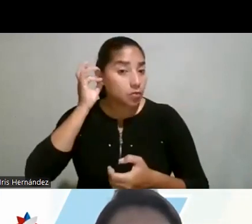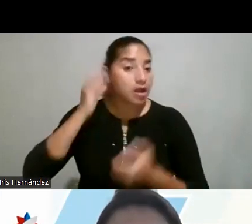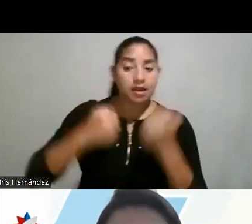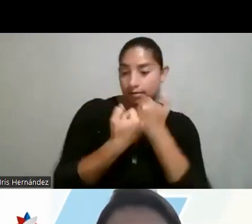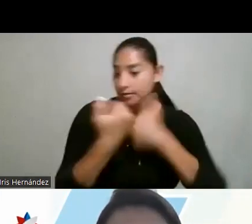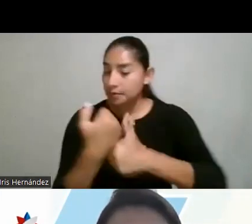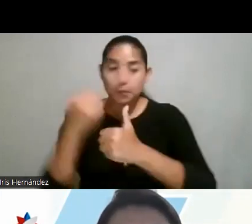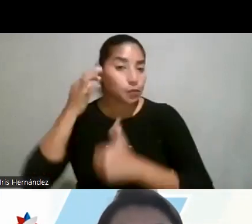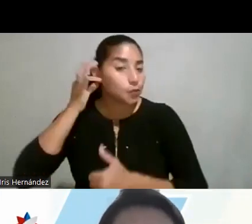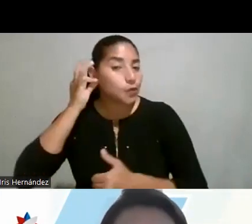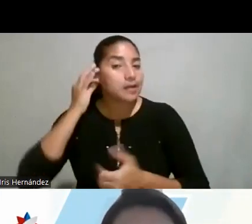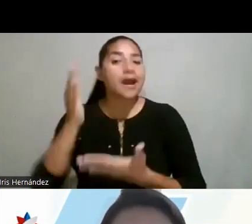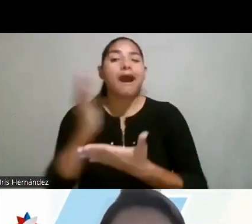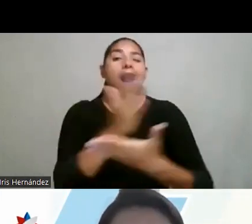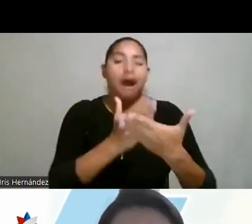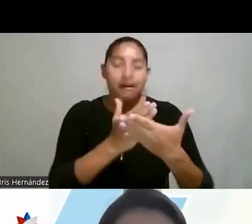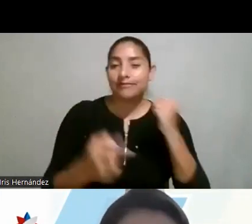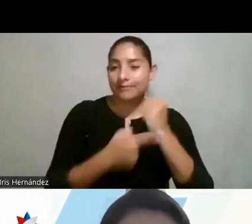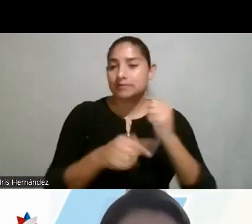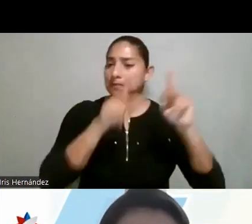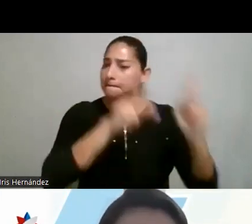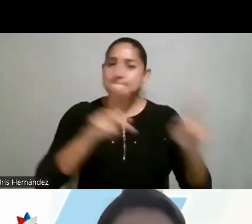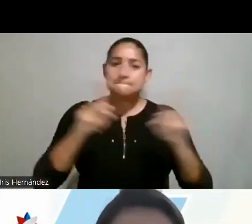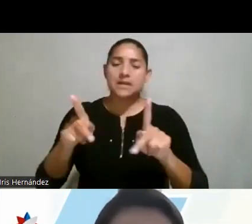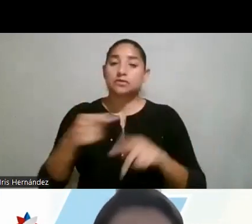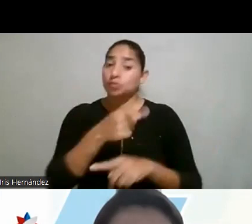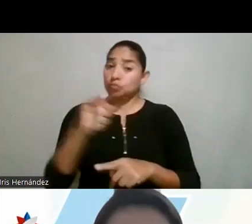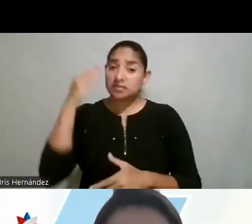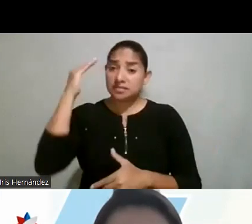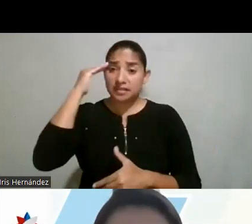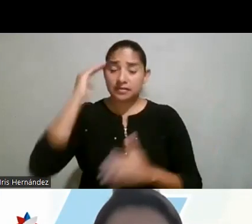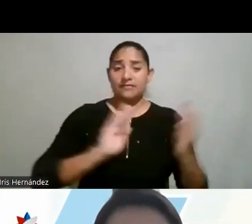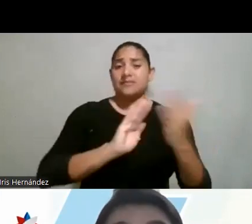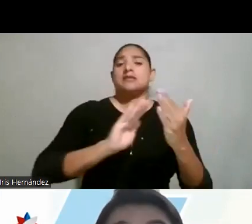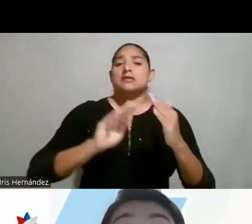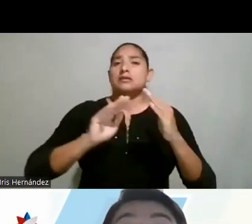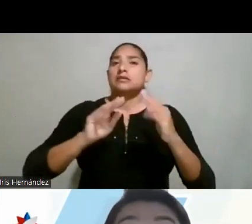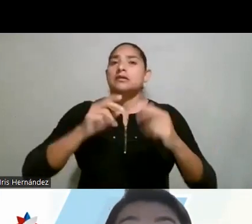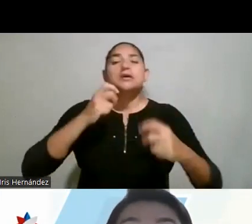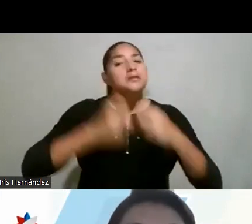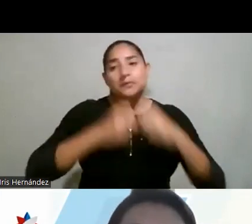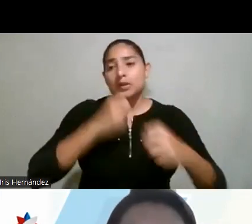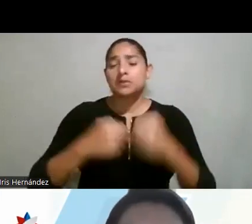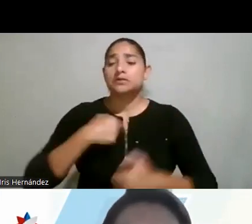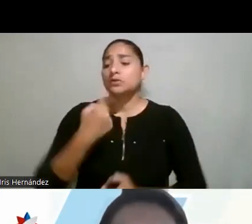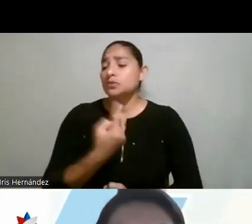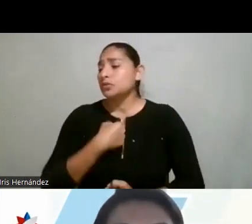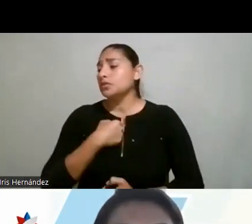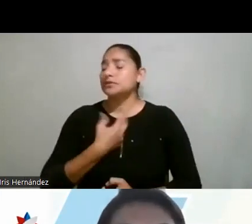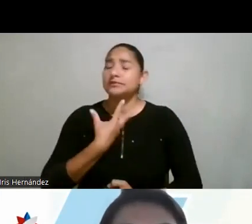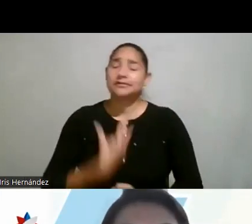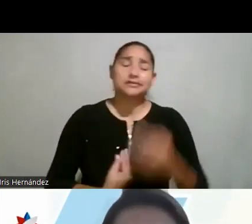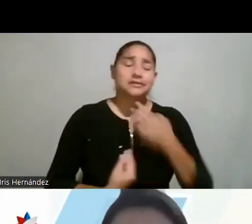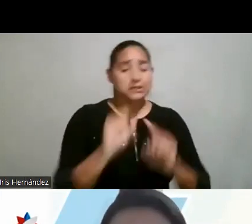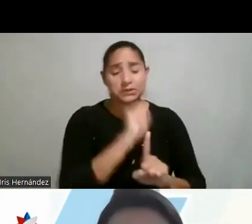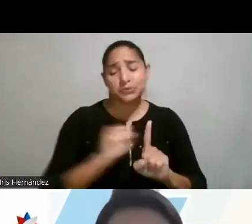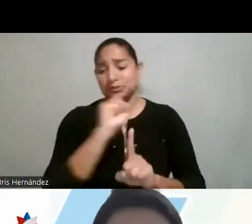mostrar que algunas veces las personas, ustedes saben, enfrentan problemas y piensan que son las únicas que están pasando este problema.